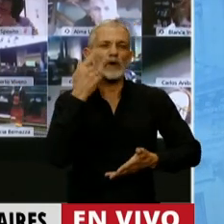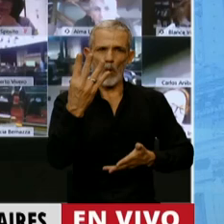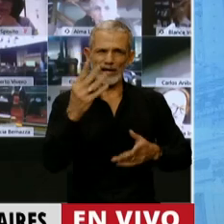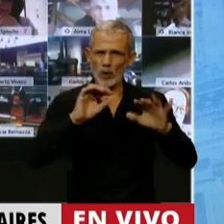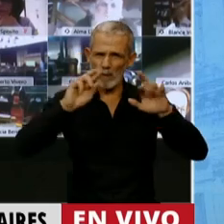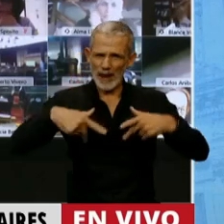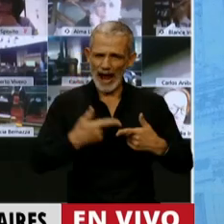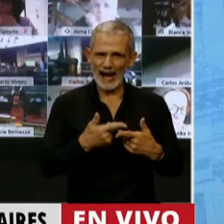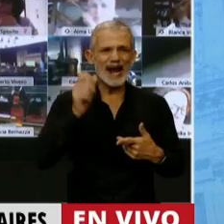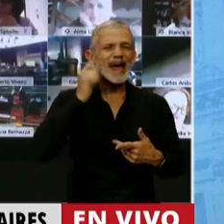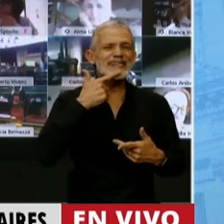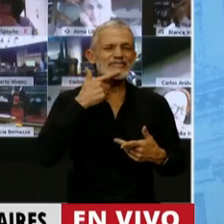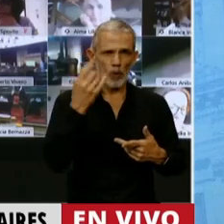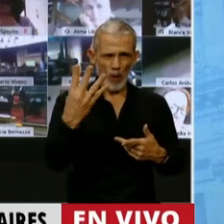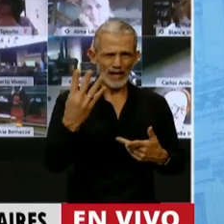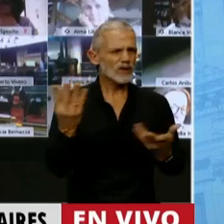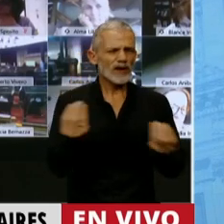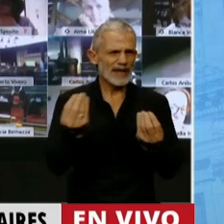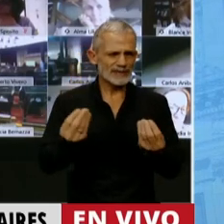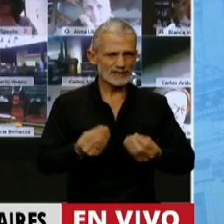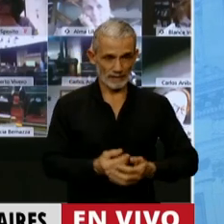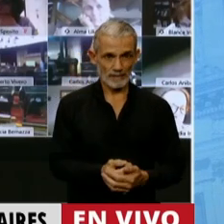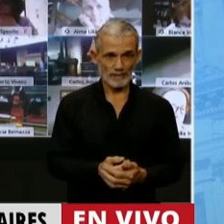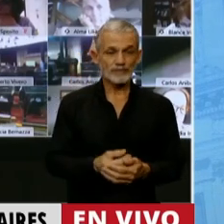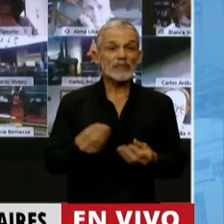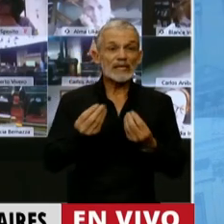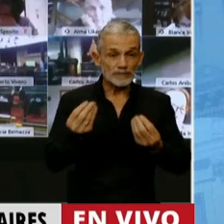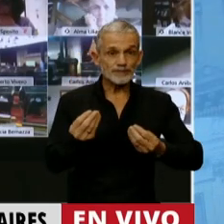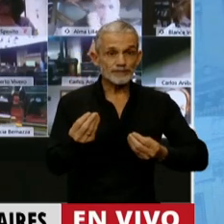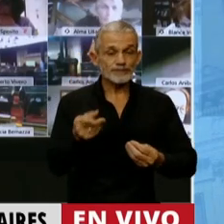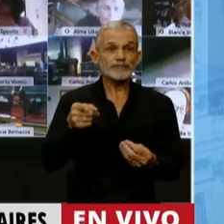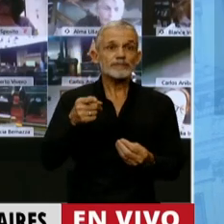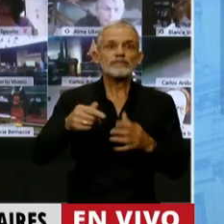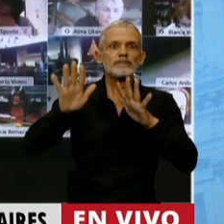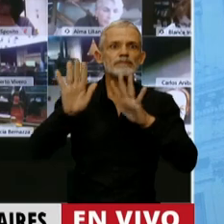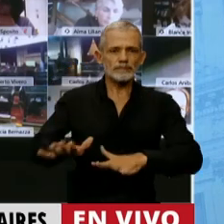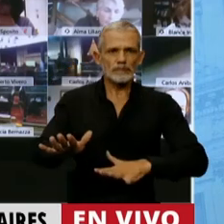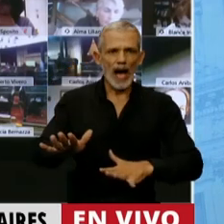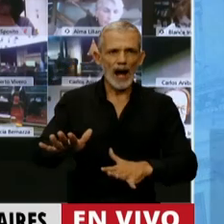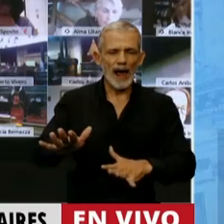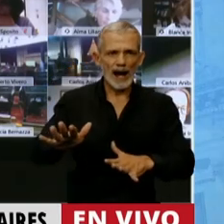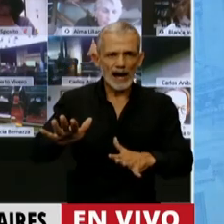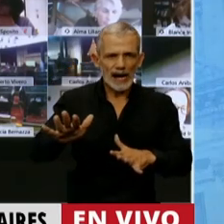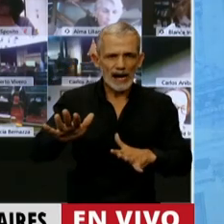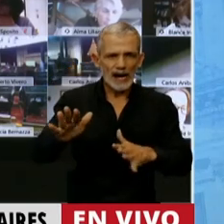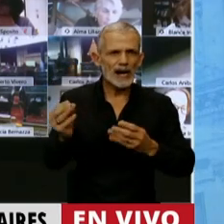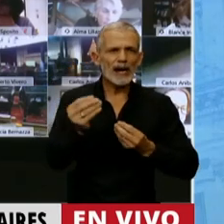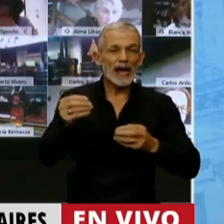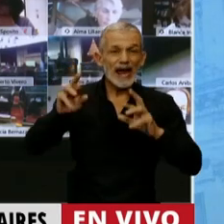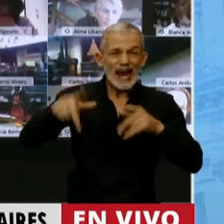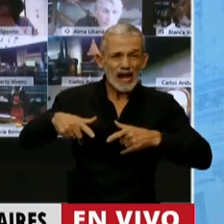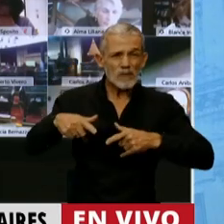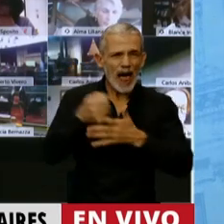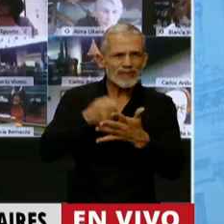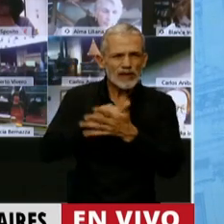¿En qué consiste el plan Gas 4? En que detienen el plan